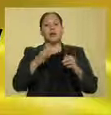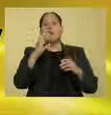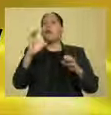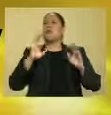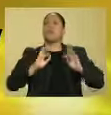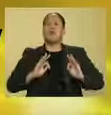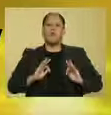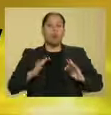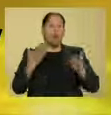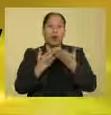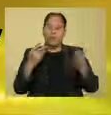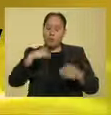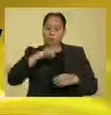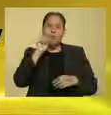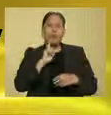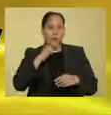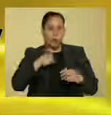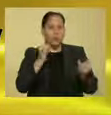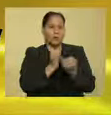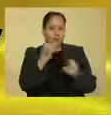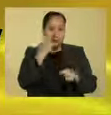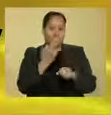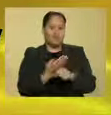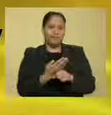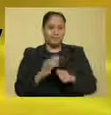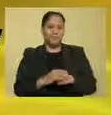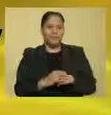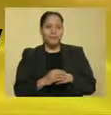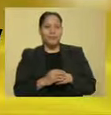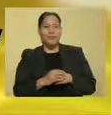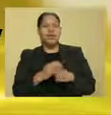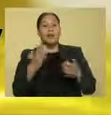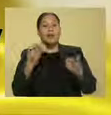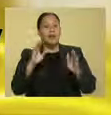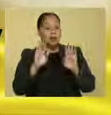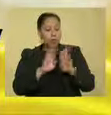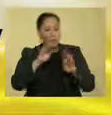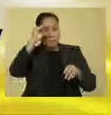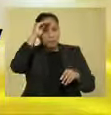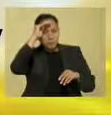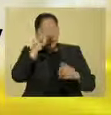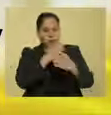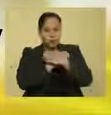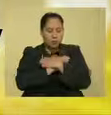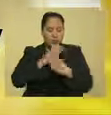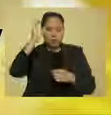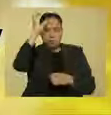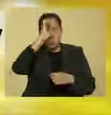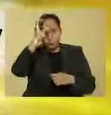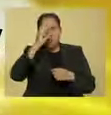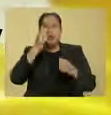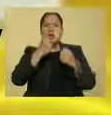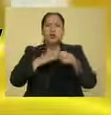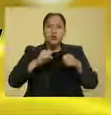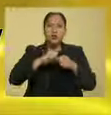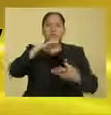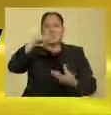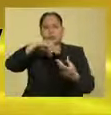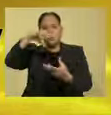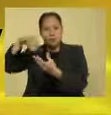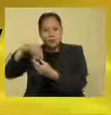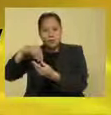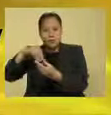Y sobre todo, que la manera de pensar educación, cultura, sociabilidad, etcétera, etcétera,